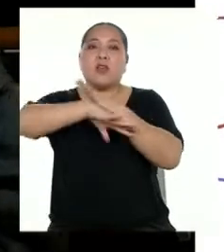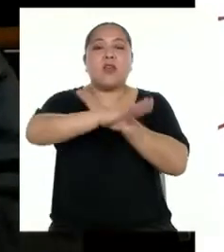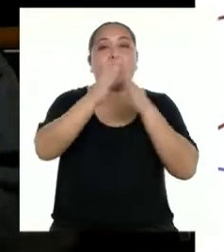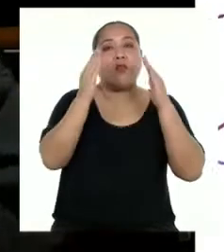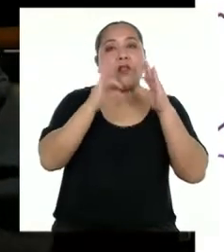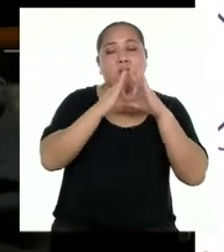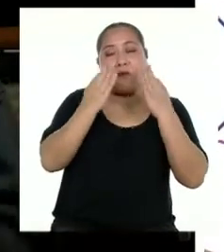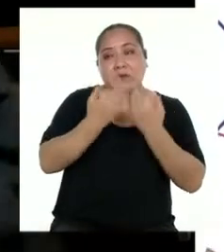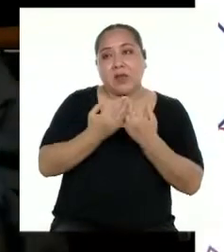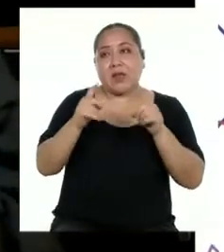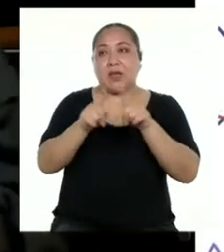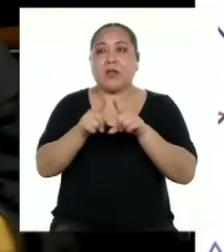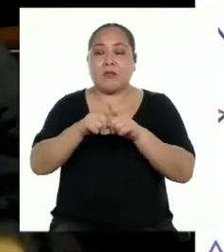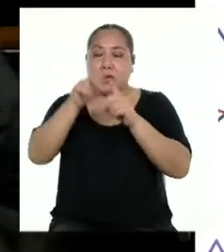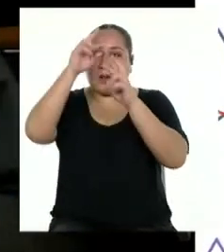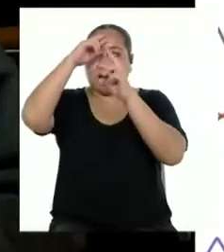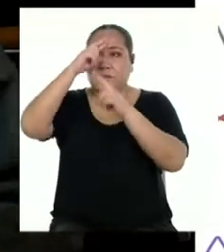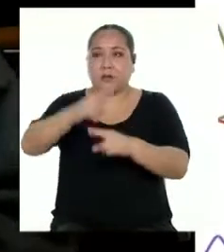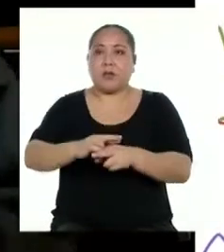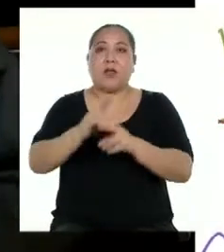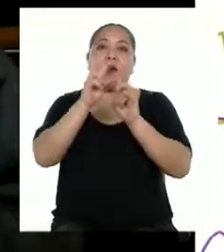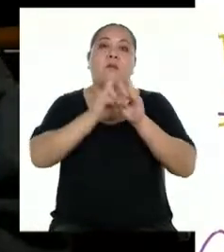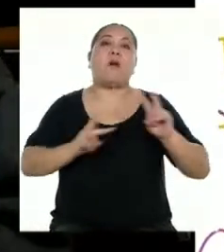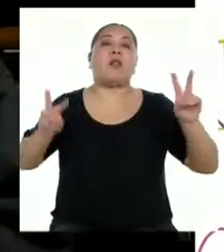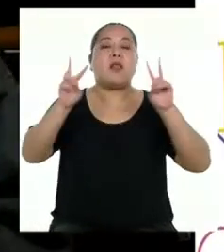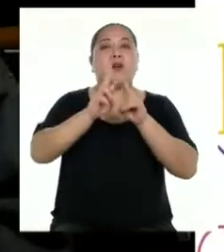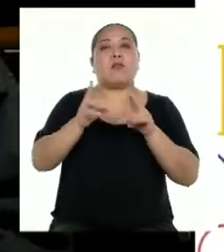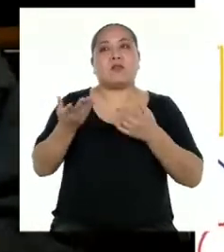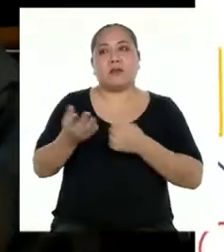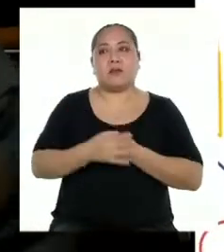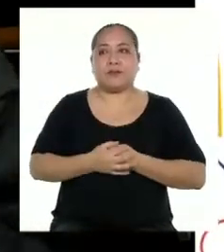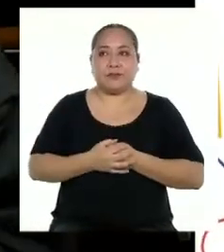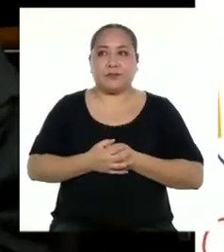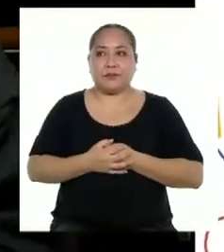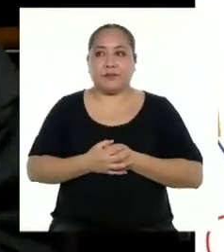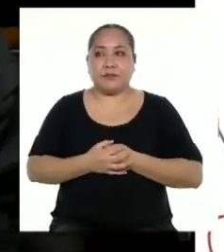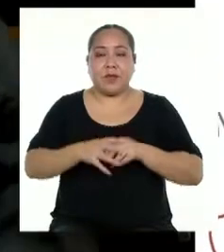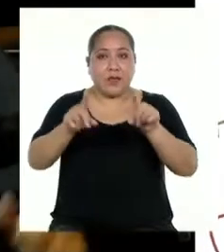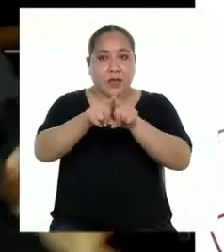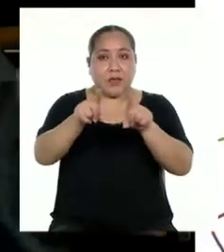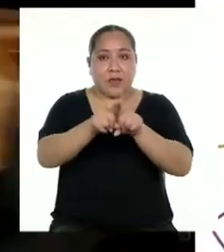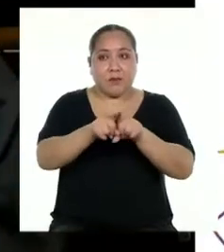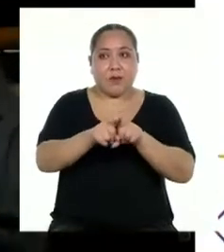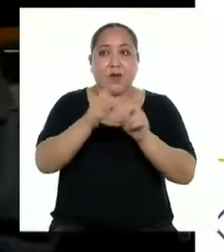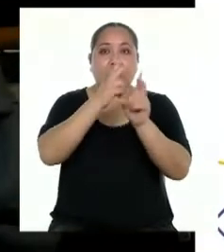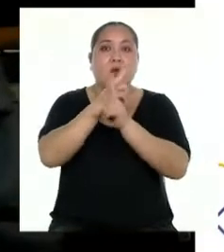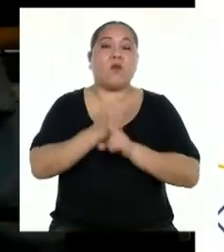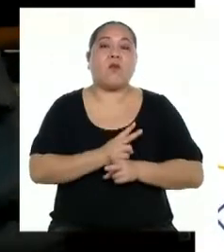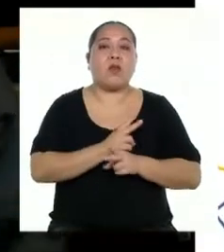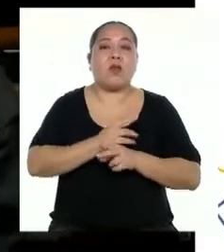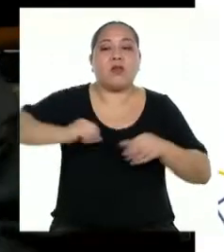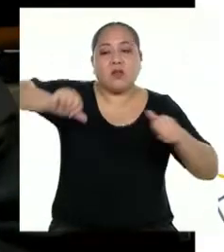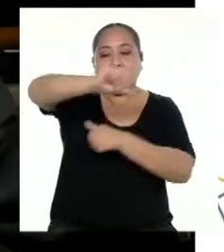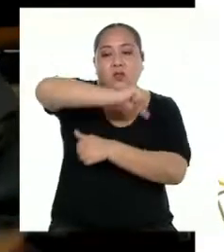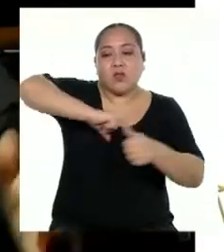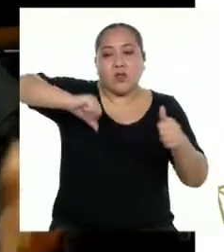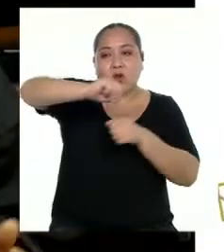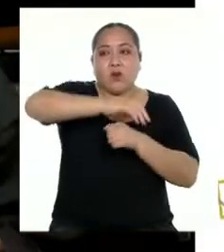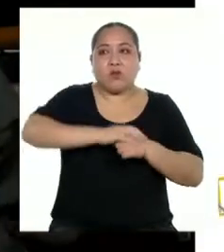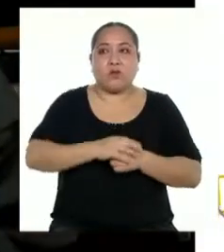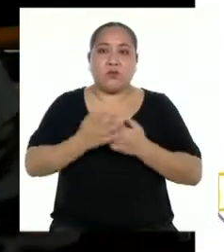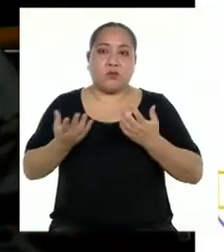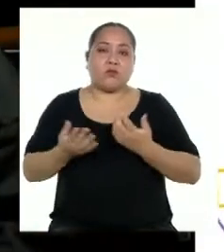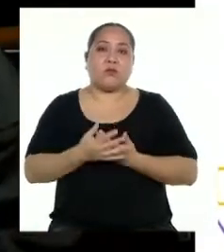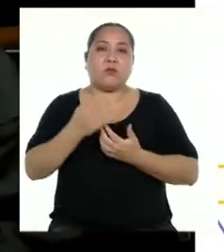y también respetar los valores y sus físicas. También el cuidar nuestro entorno, es decir,